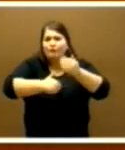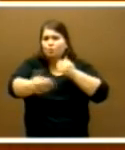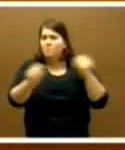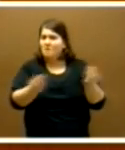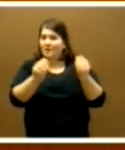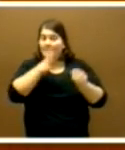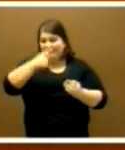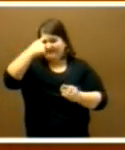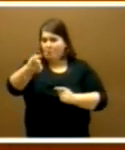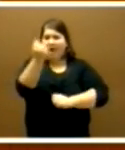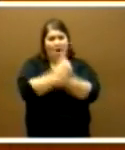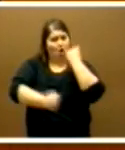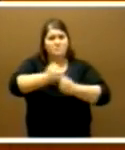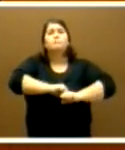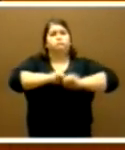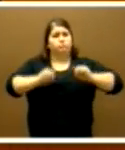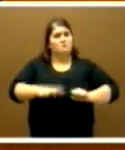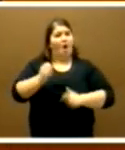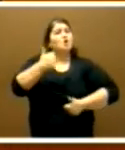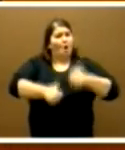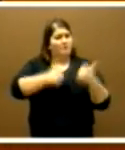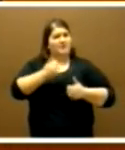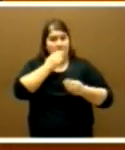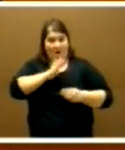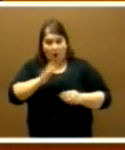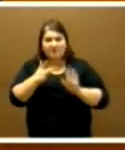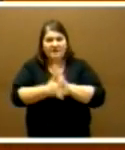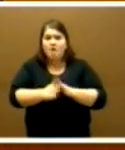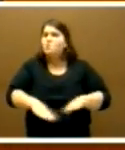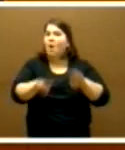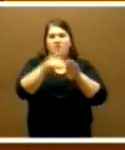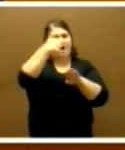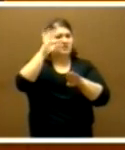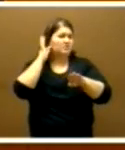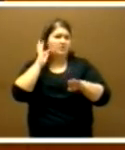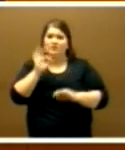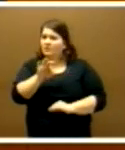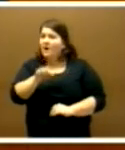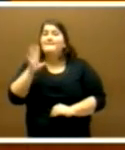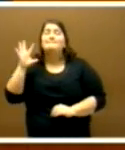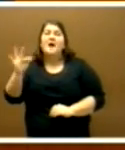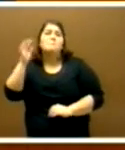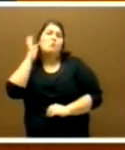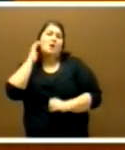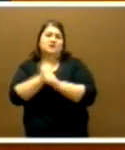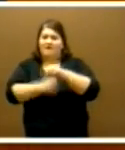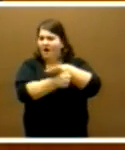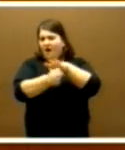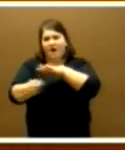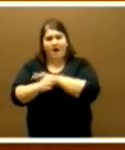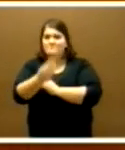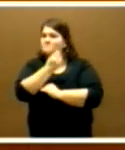economías más sólidas y competitivas responden a altas cotas de igualdad de género y de incorporación de la mujer al trabajo.